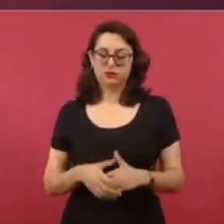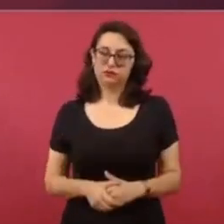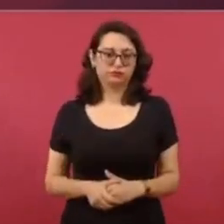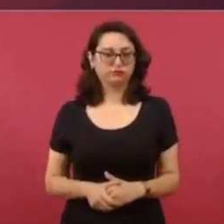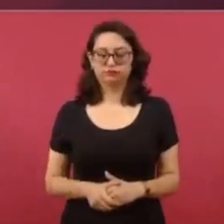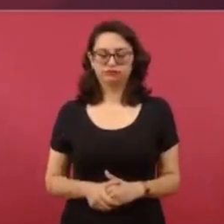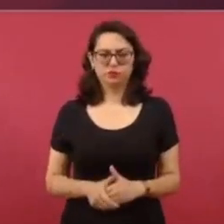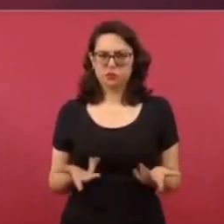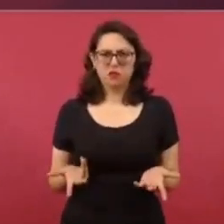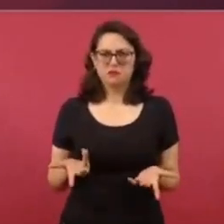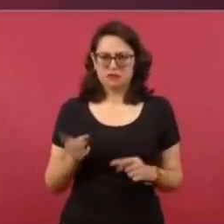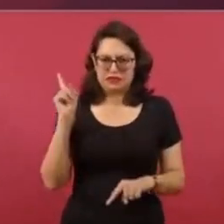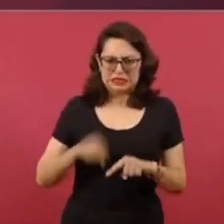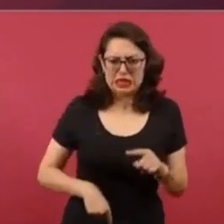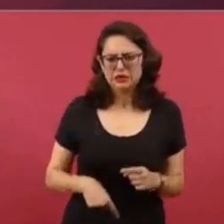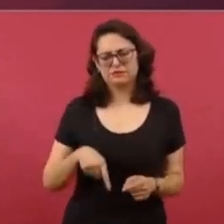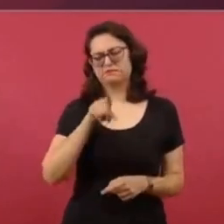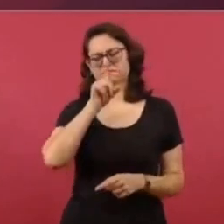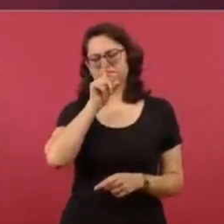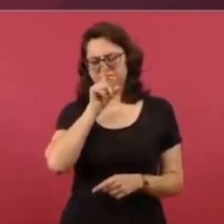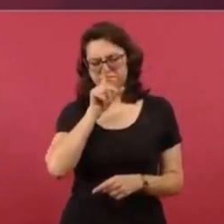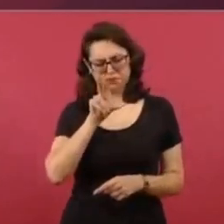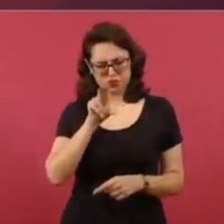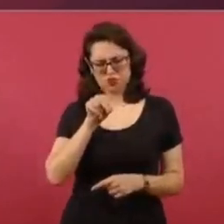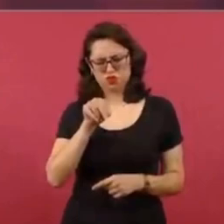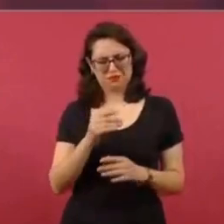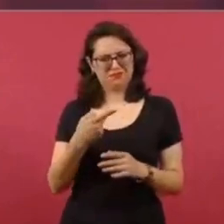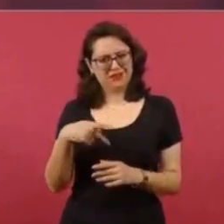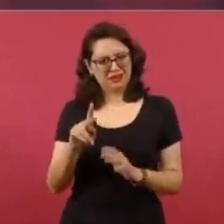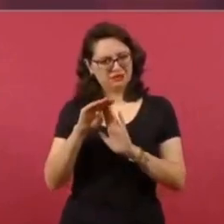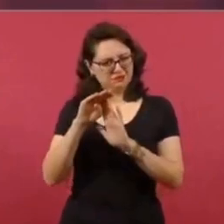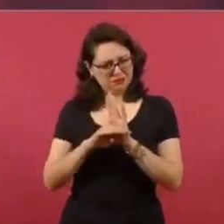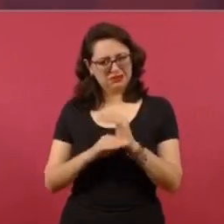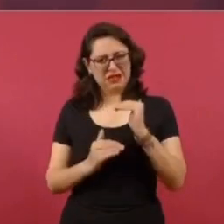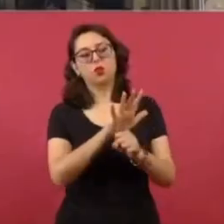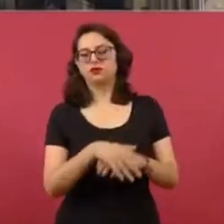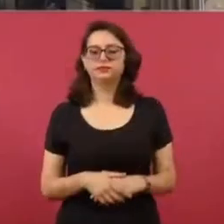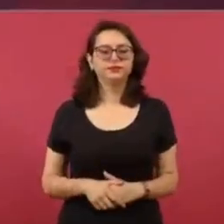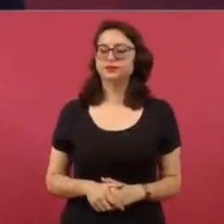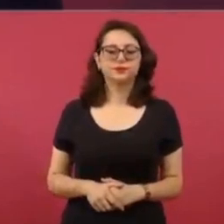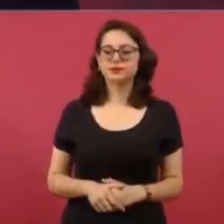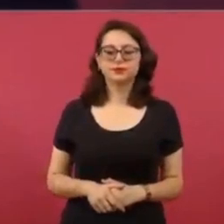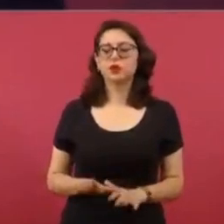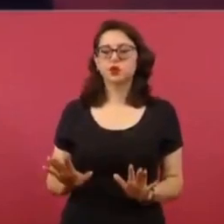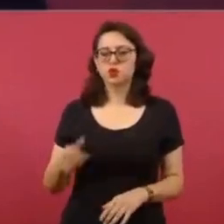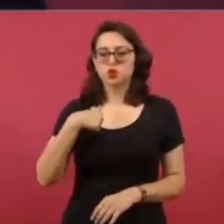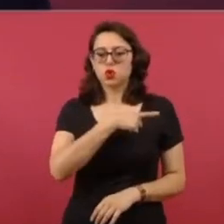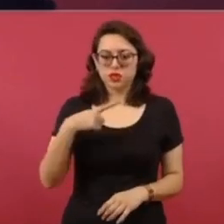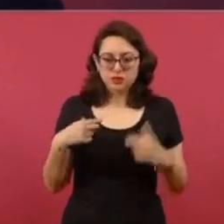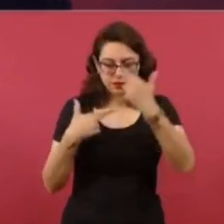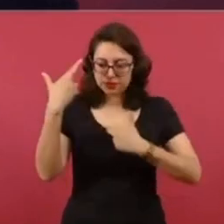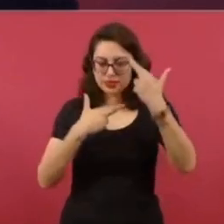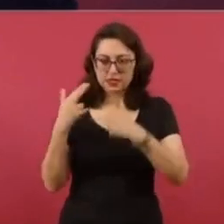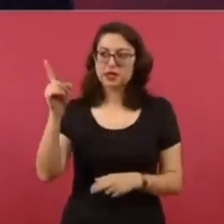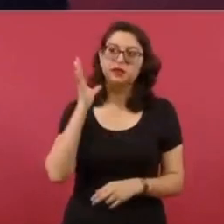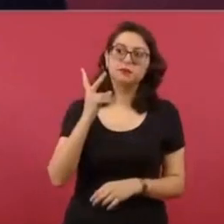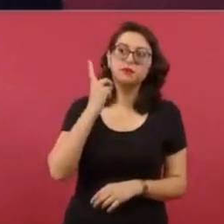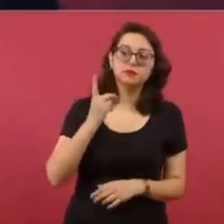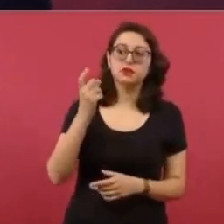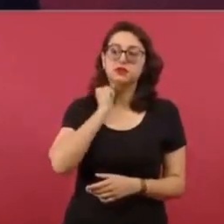diciendo que desaparezca el financiamiento para la publicidad. Pero que tenga un límite. Lo que quiero es revisar lo que se autorizó en el Congreso.